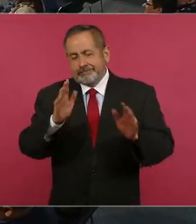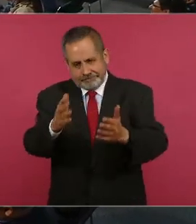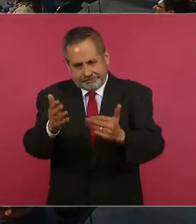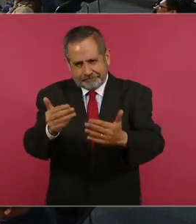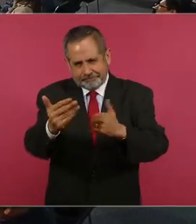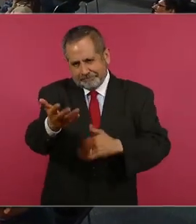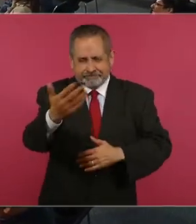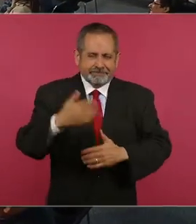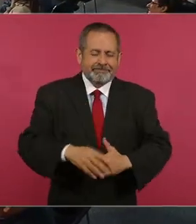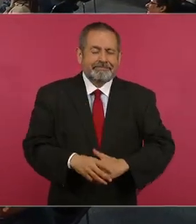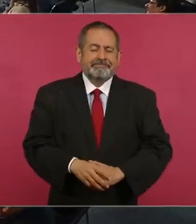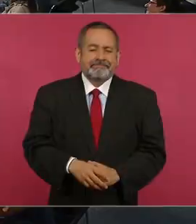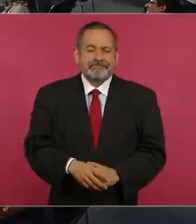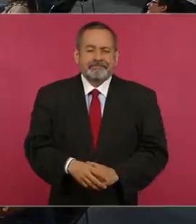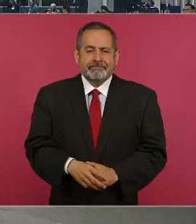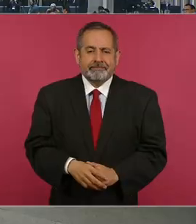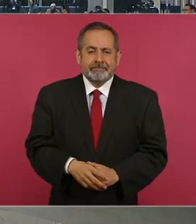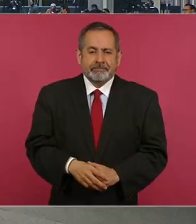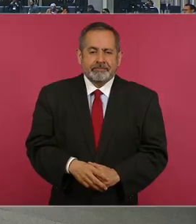A ver.